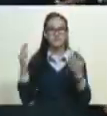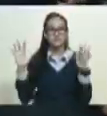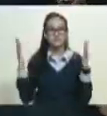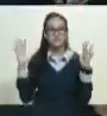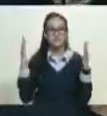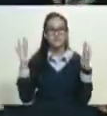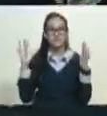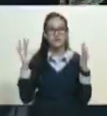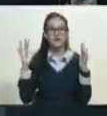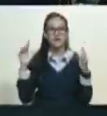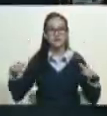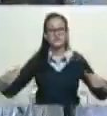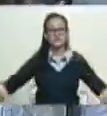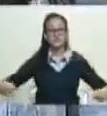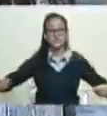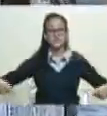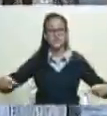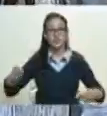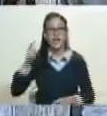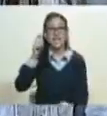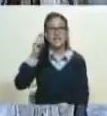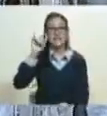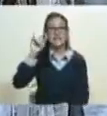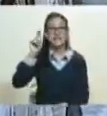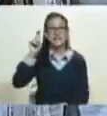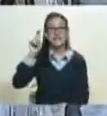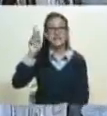Y Tirza Martínez. Bueno.